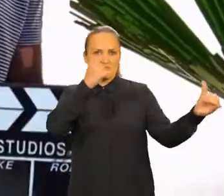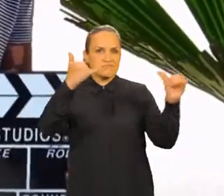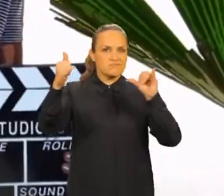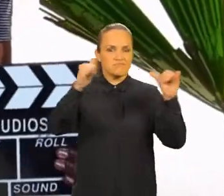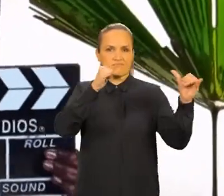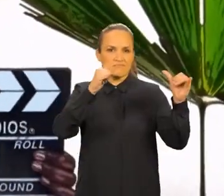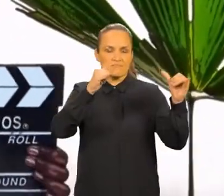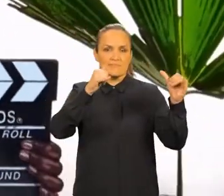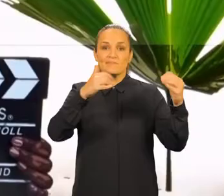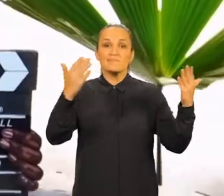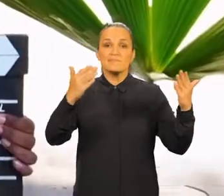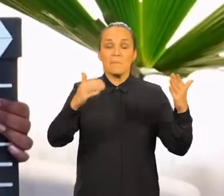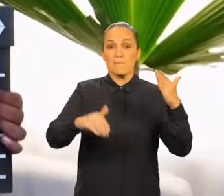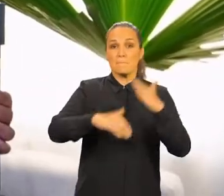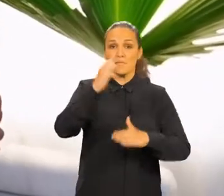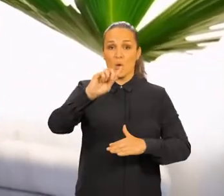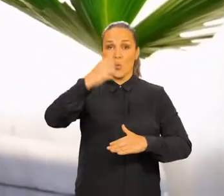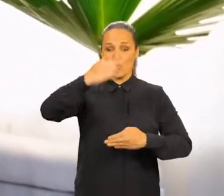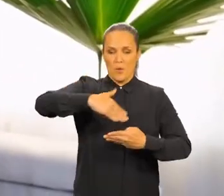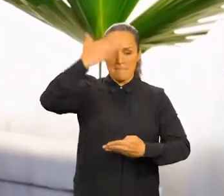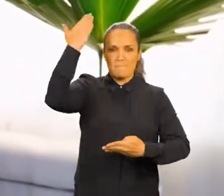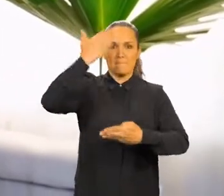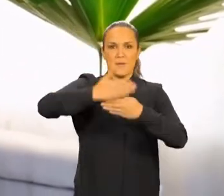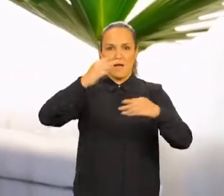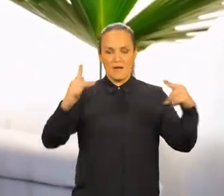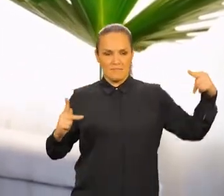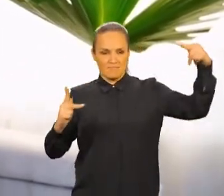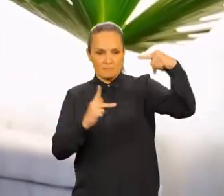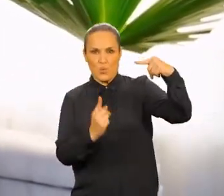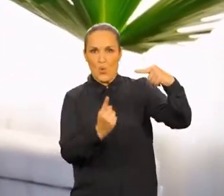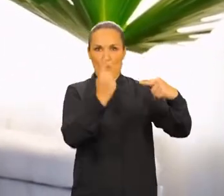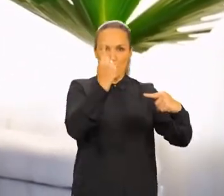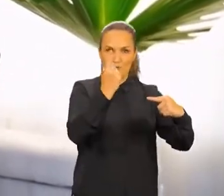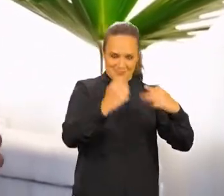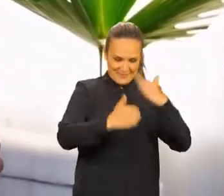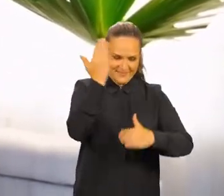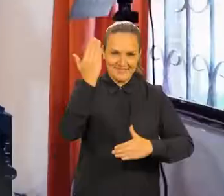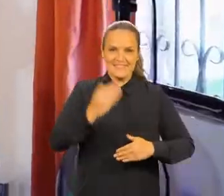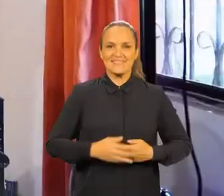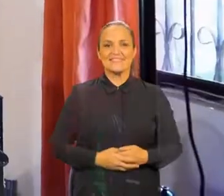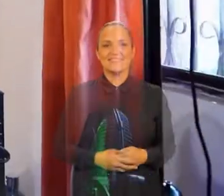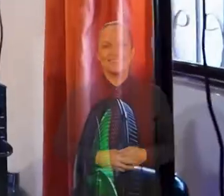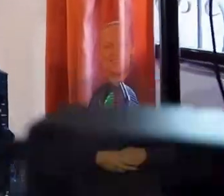De la Mini Studios, escena uno, plano uno, toma uno.